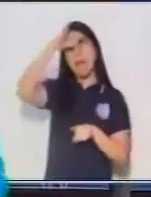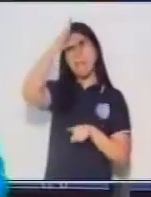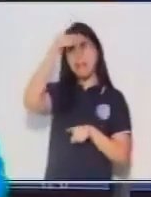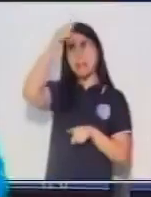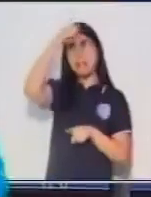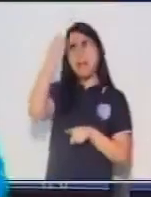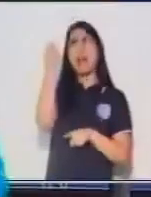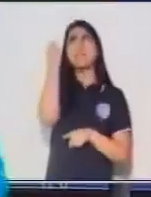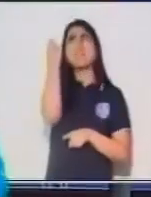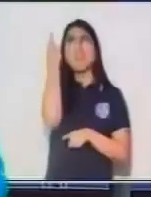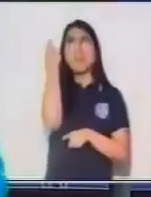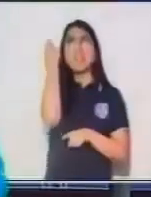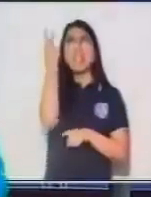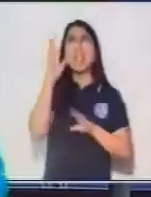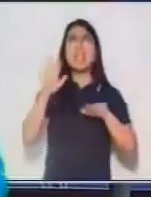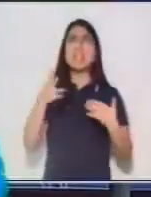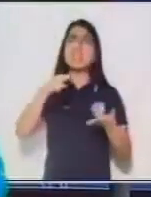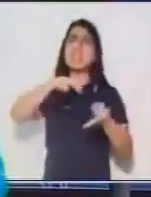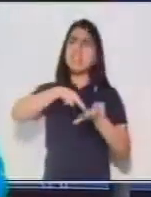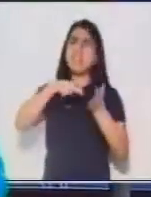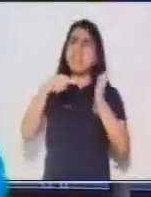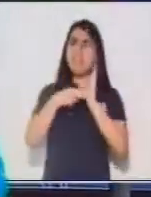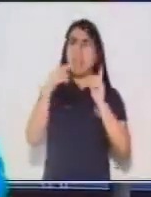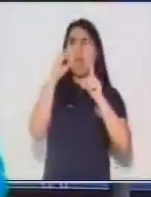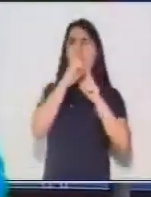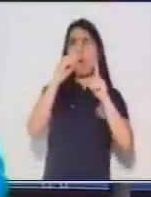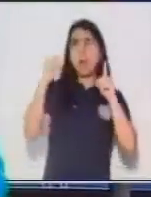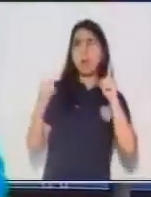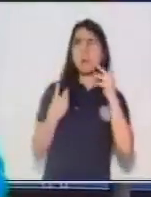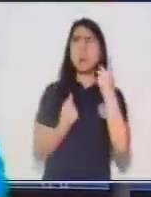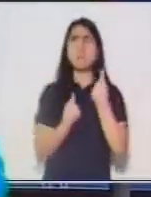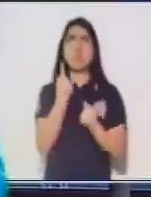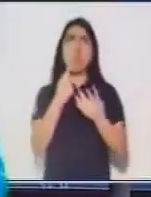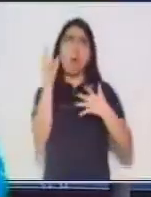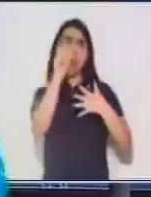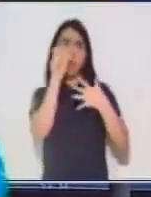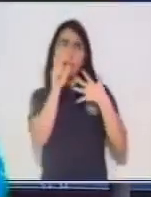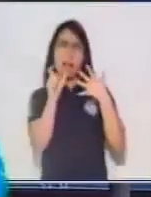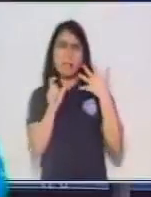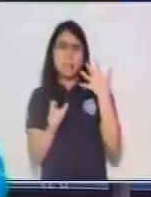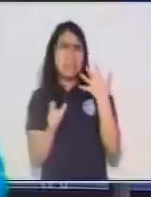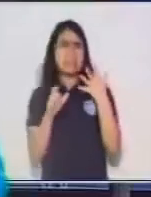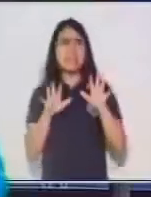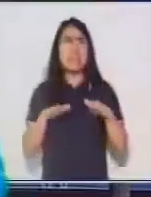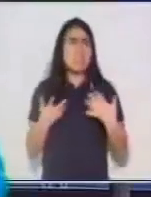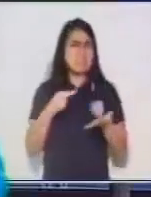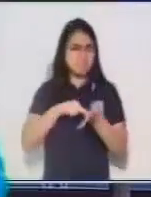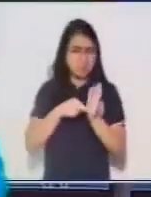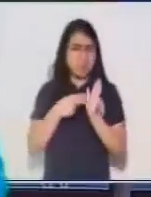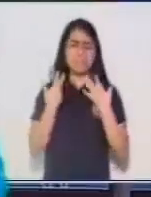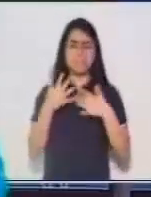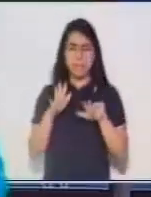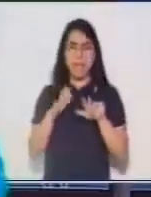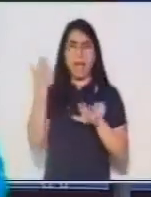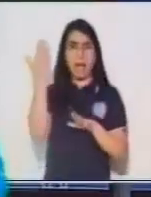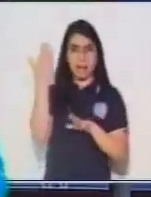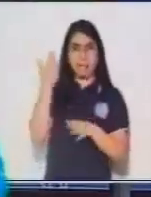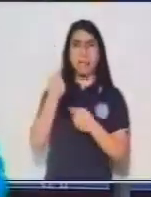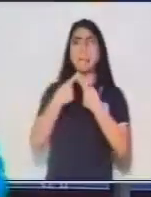cuáles son sus elementos y a qué corresponde. Pero si hablamos de una oración,